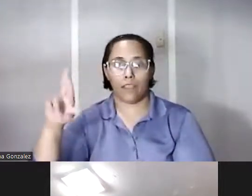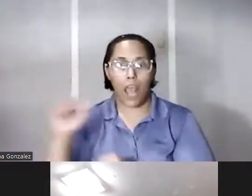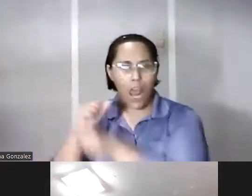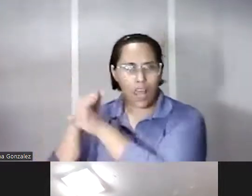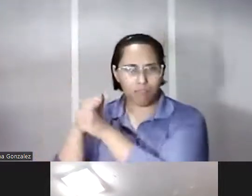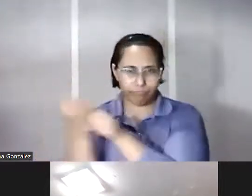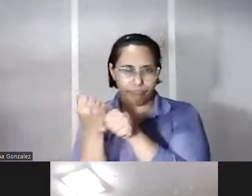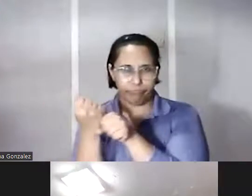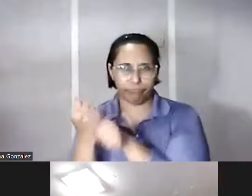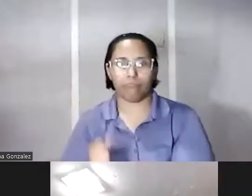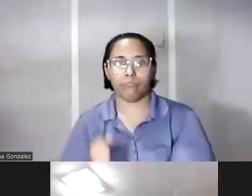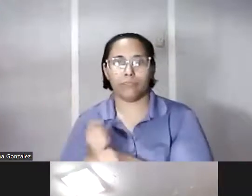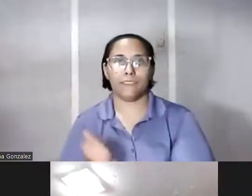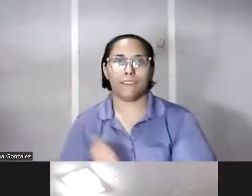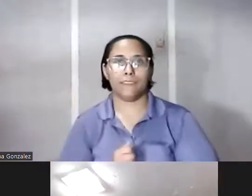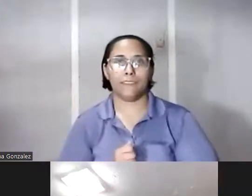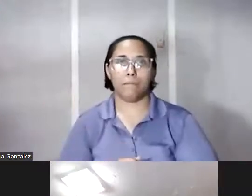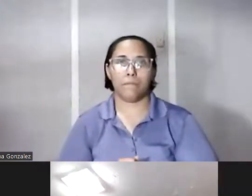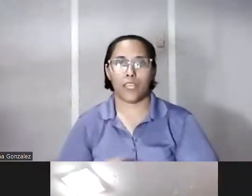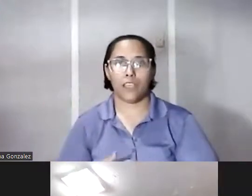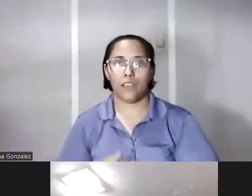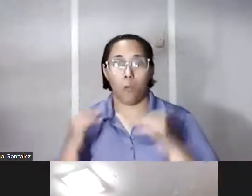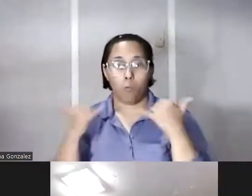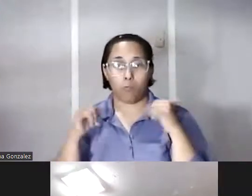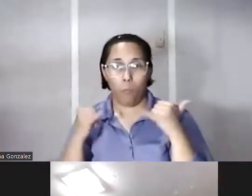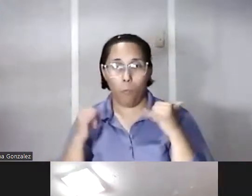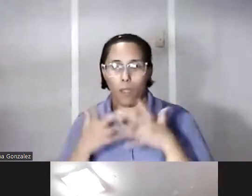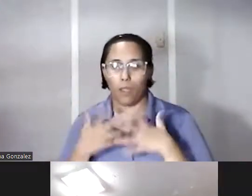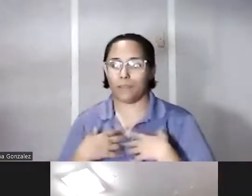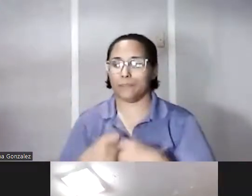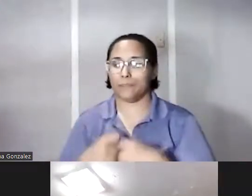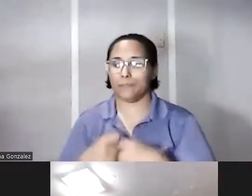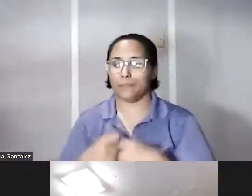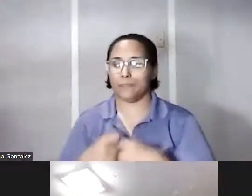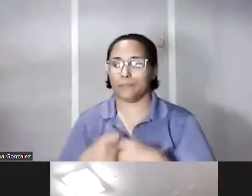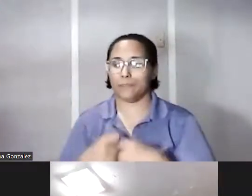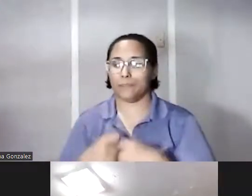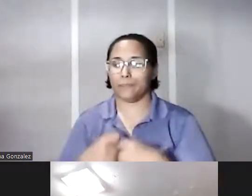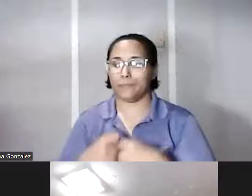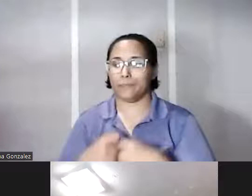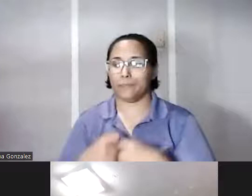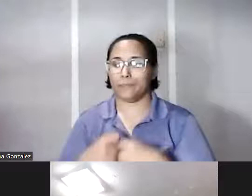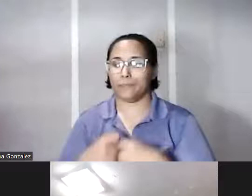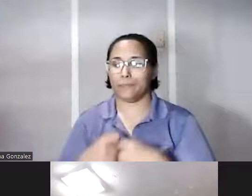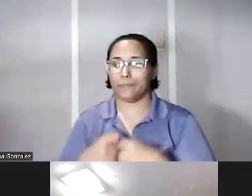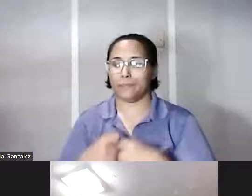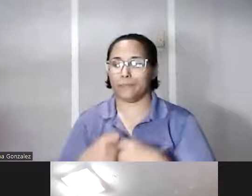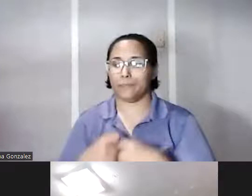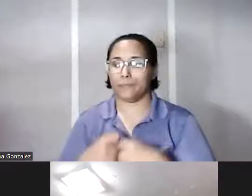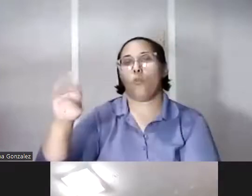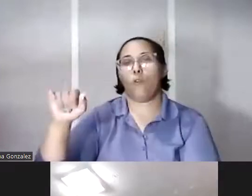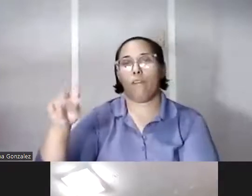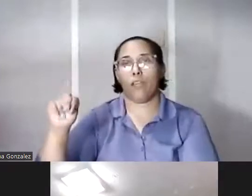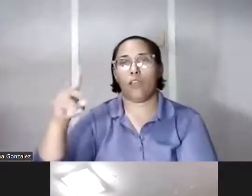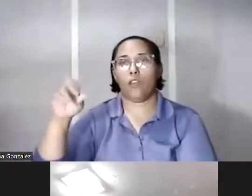seducción de nosotros con respecto a estos jugadores como Dalmau Rubén Rodríguez por mencionar solo dos o sea